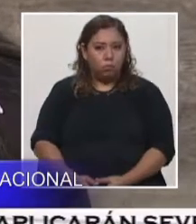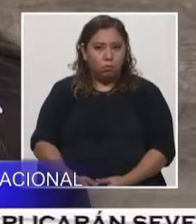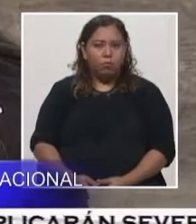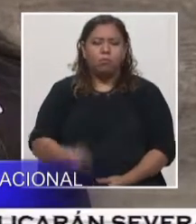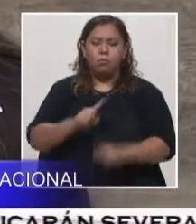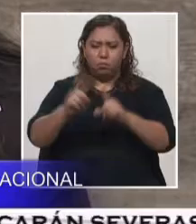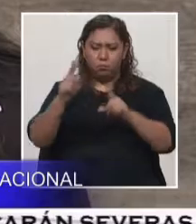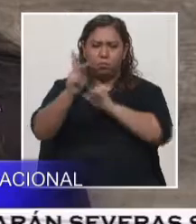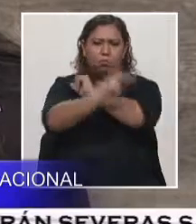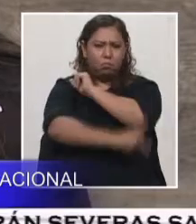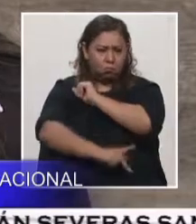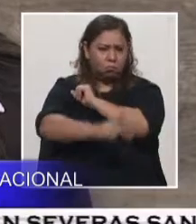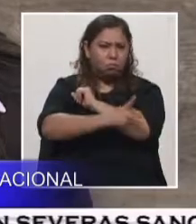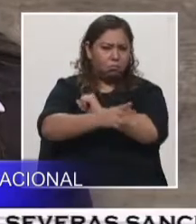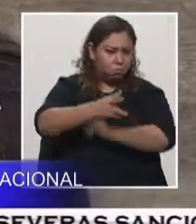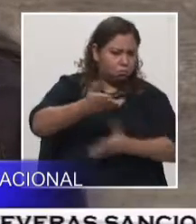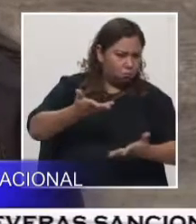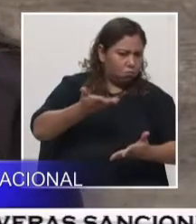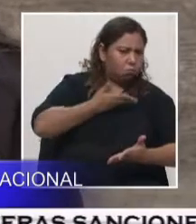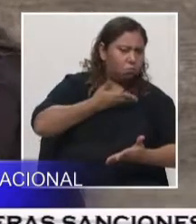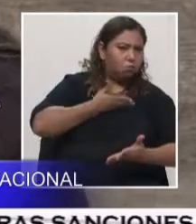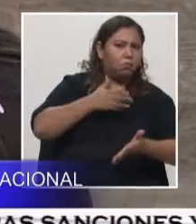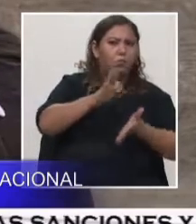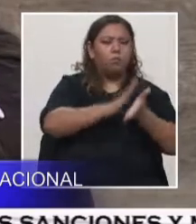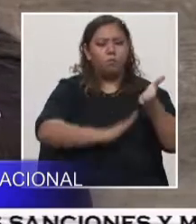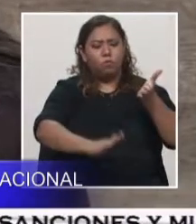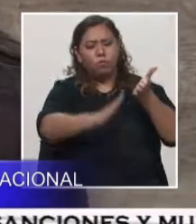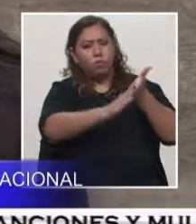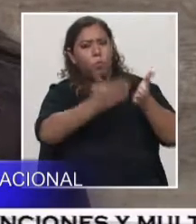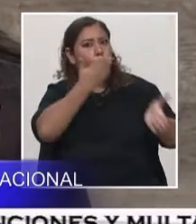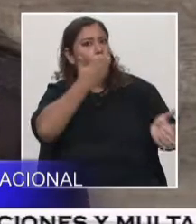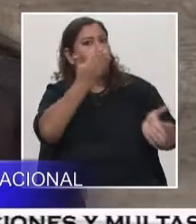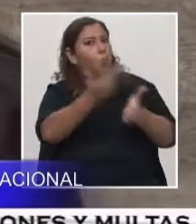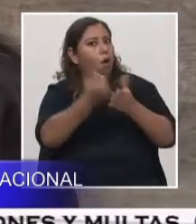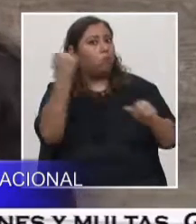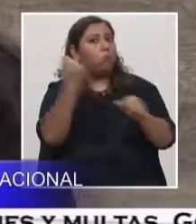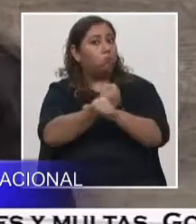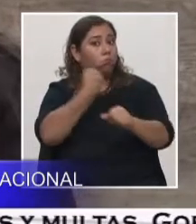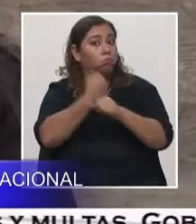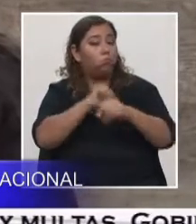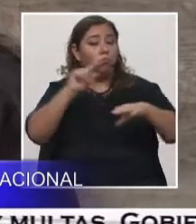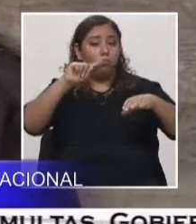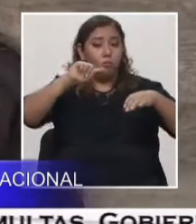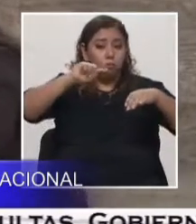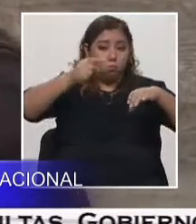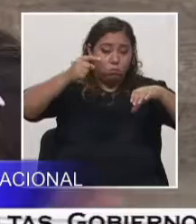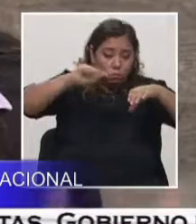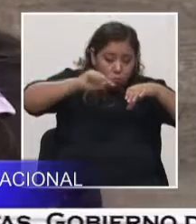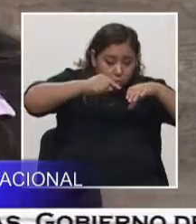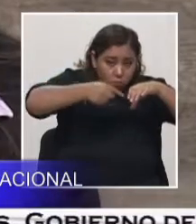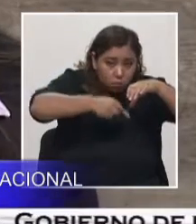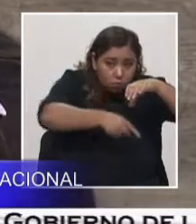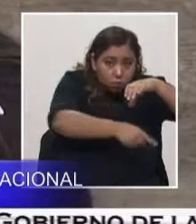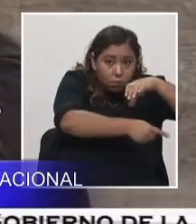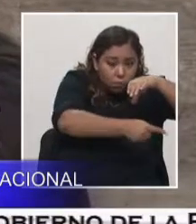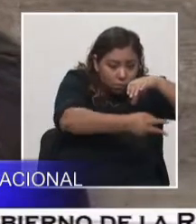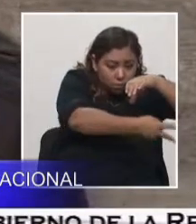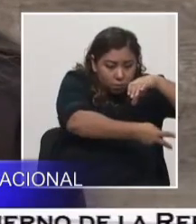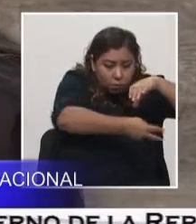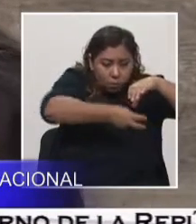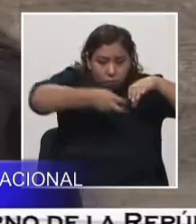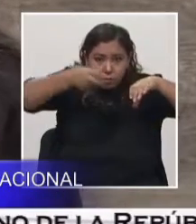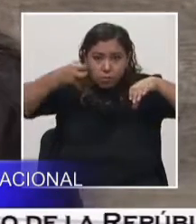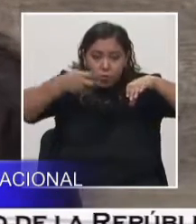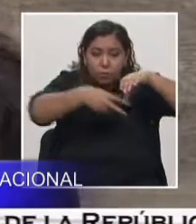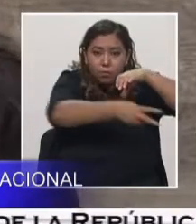y lograrlo, ¿verdad? Y no estar destruyendo. Lo hemos destruido otra vez también, cuando era la agricultura y que un país agrícola también,